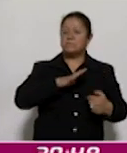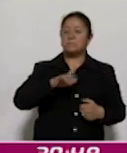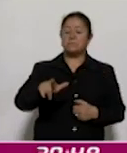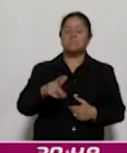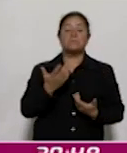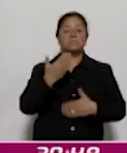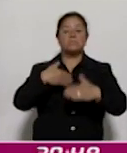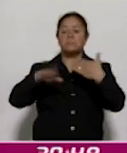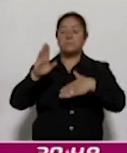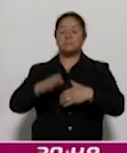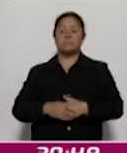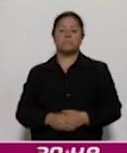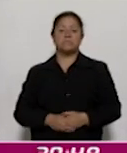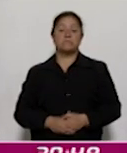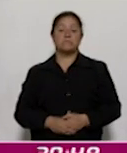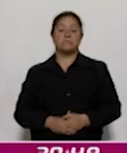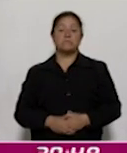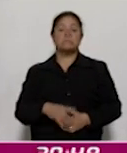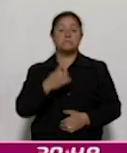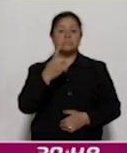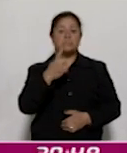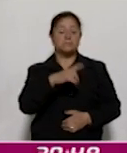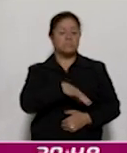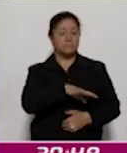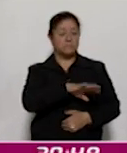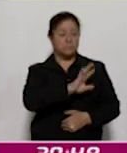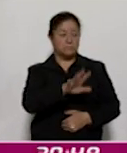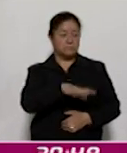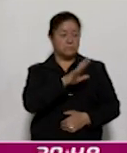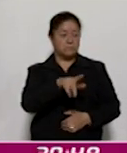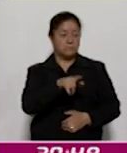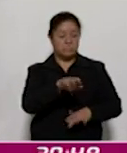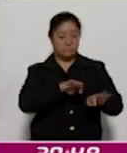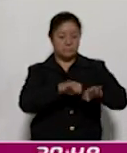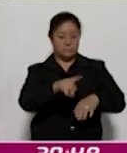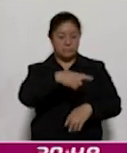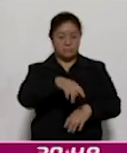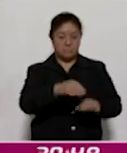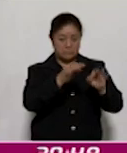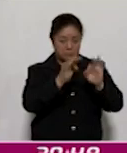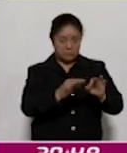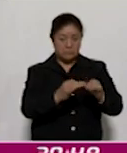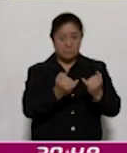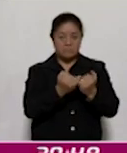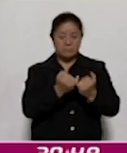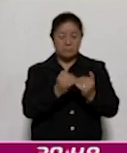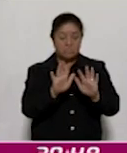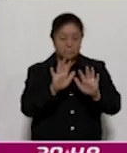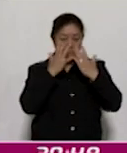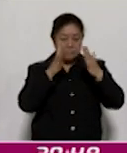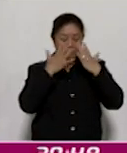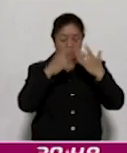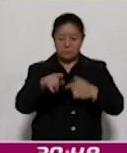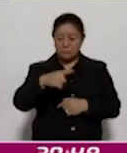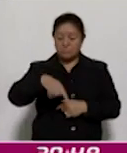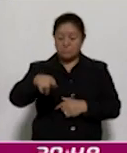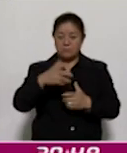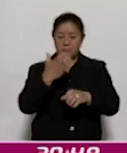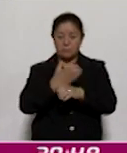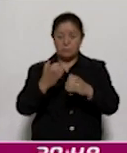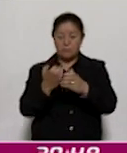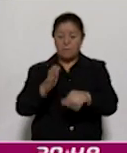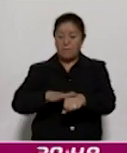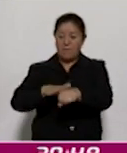producción. Por un lado, la búsqueda de eficiencia operativa, así como la agilidad de la producción y, por supuesto,